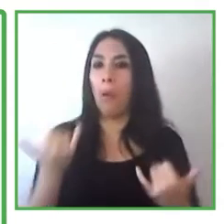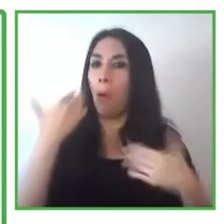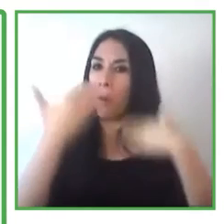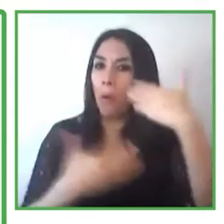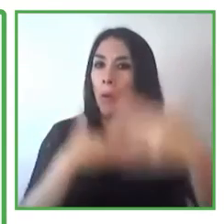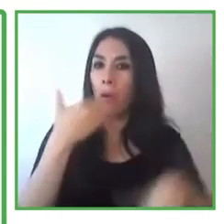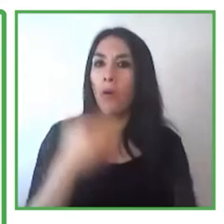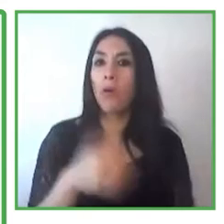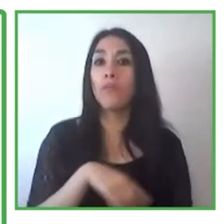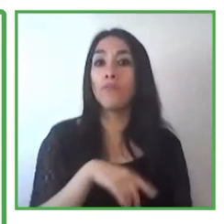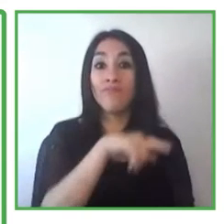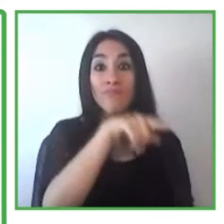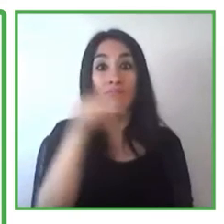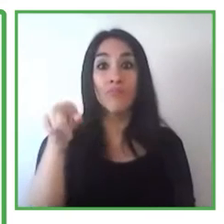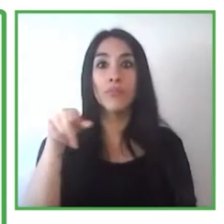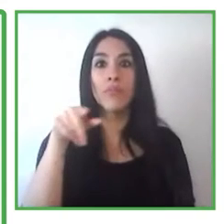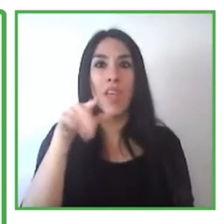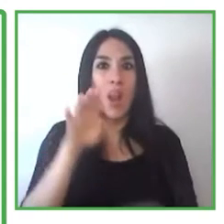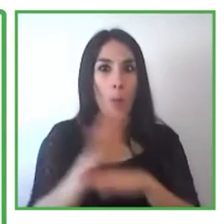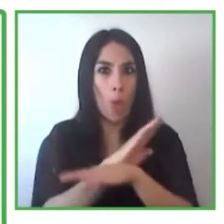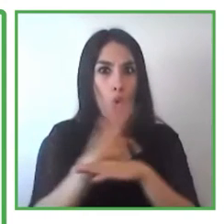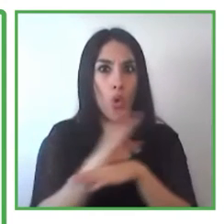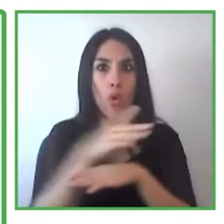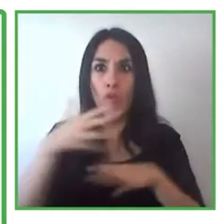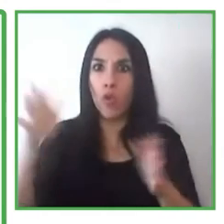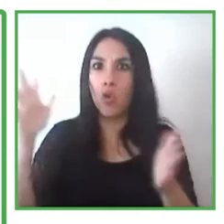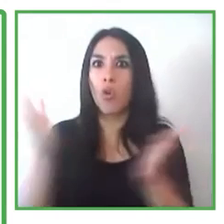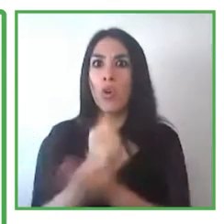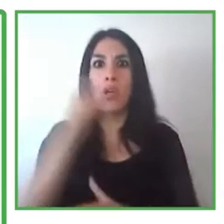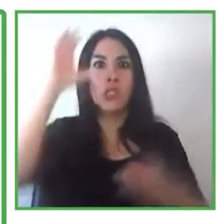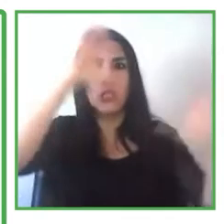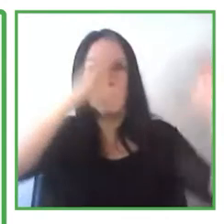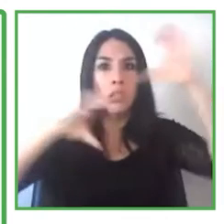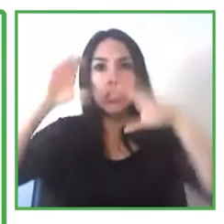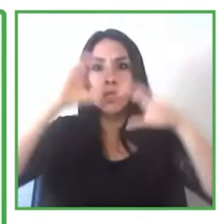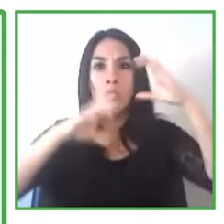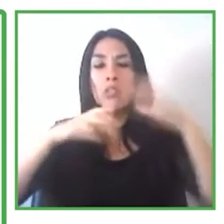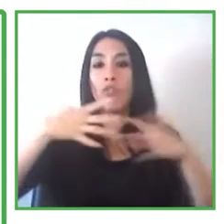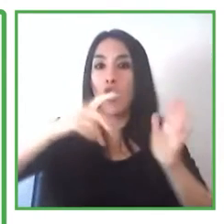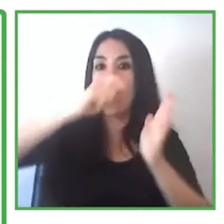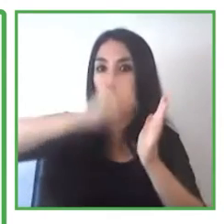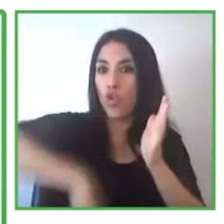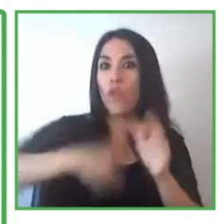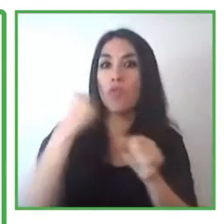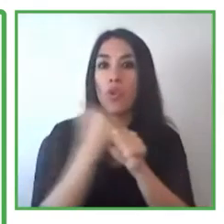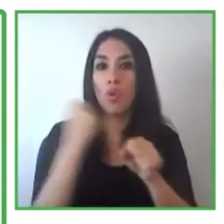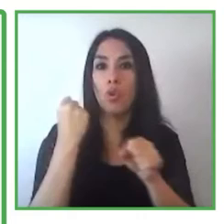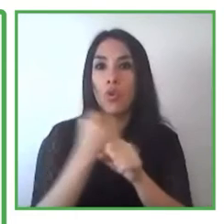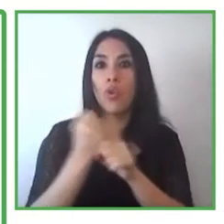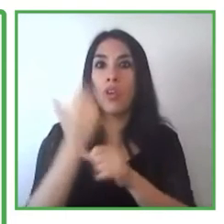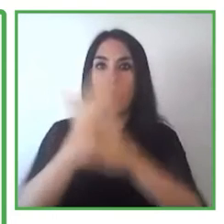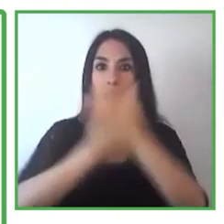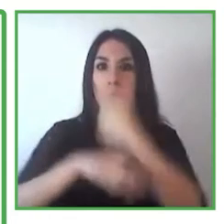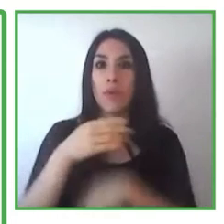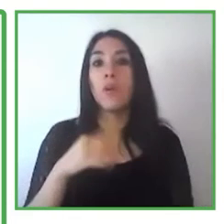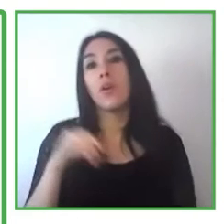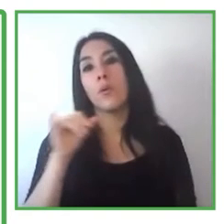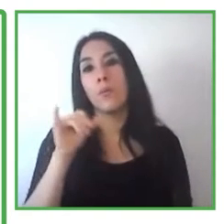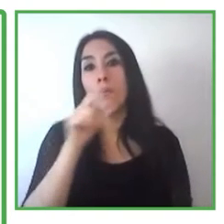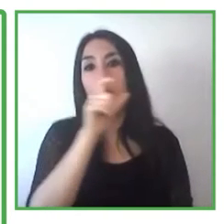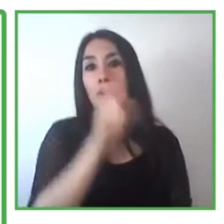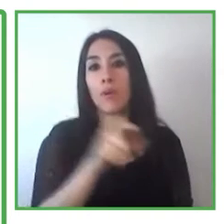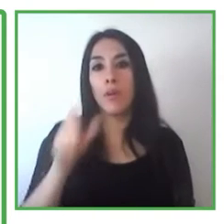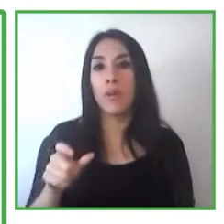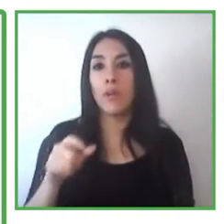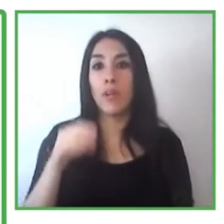logran encontrar esta mano de obra que están requiriendo y las personas con discapacidad, que es nuestra